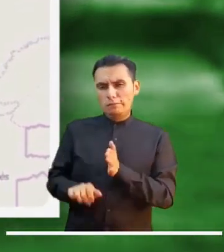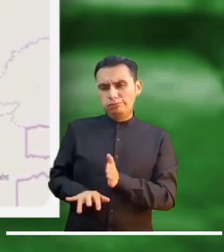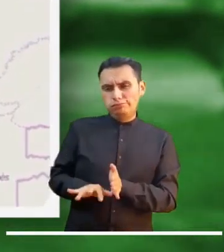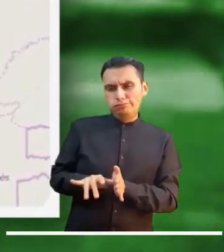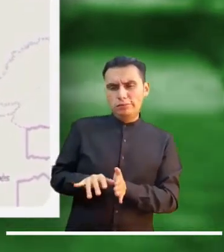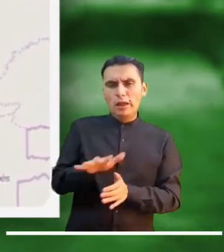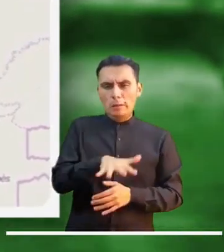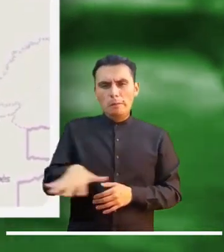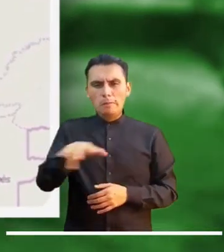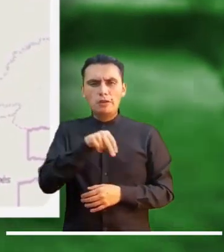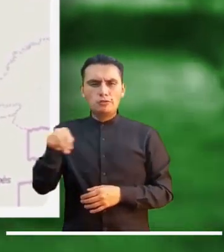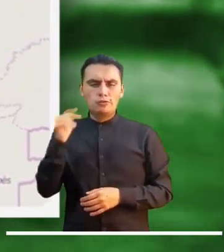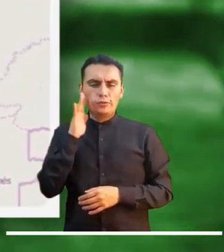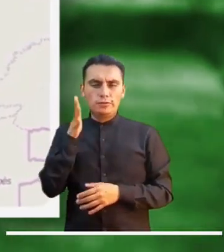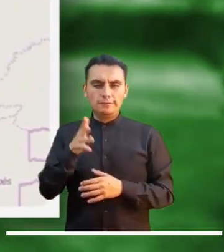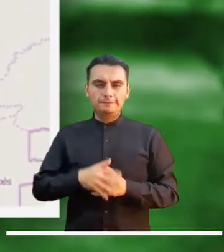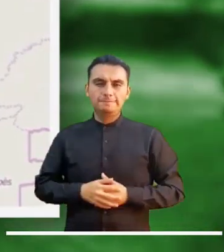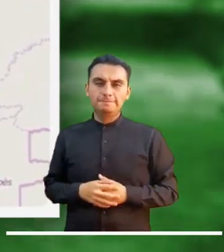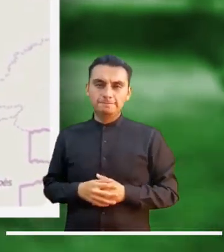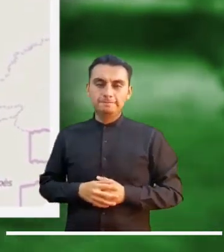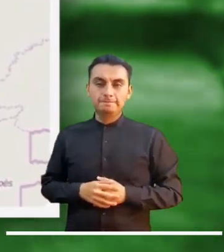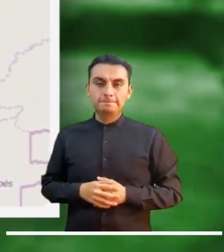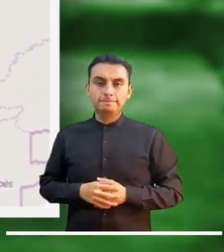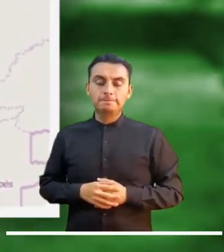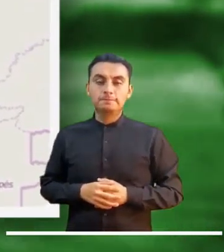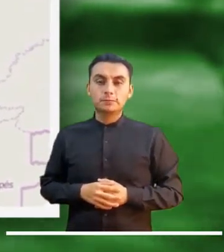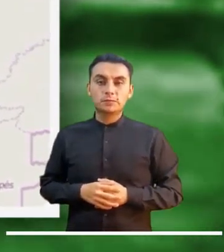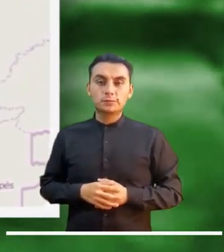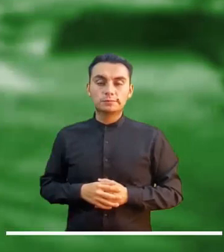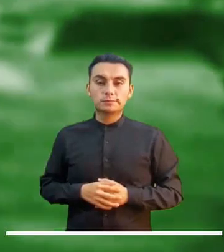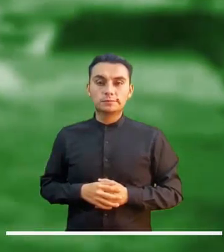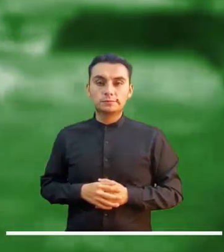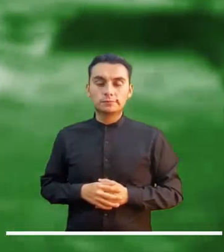en el sector bellavista del municipio de Puerto Wilches, norte de Santander.